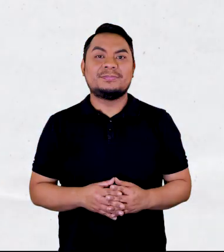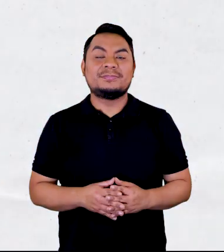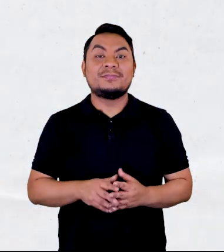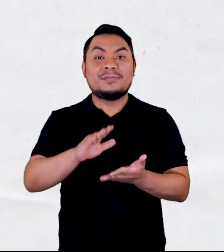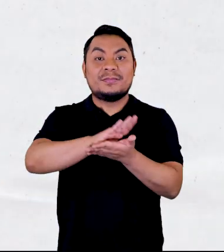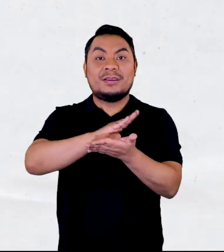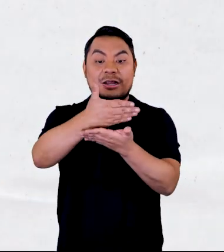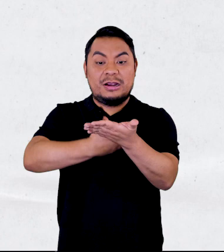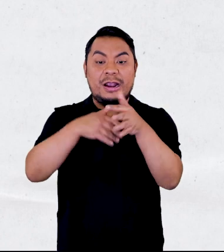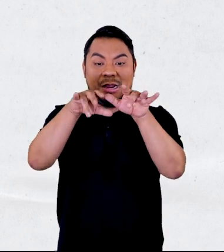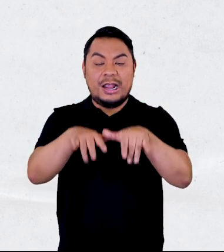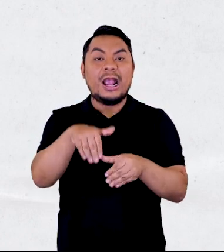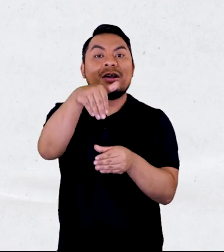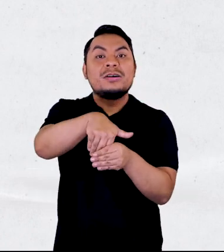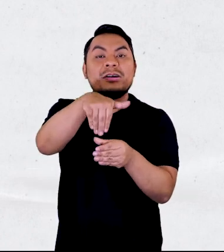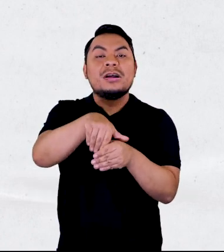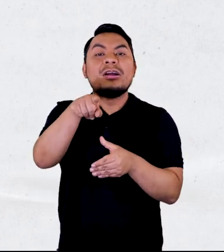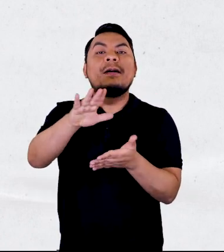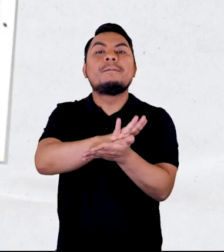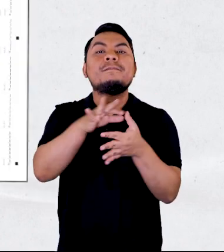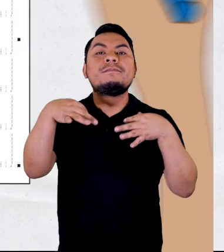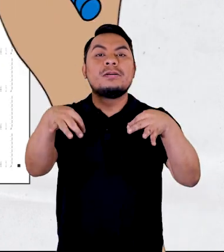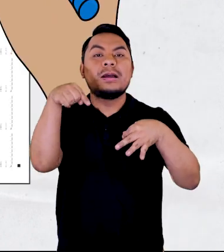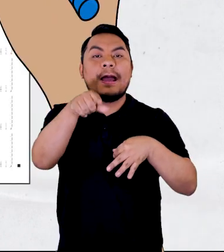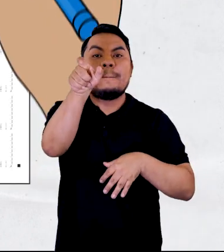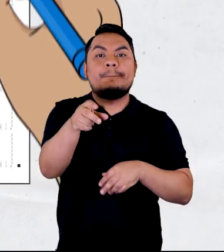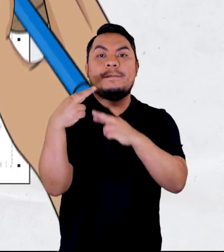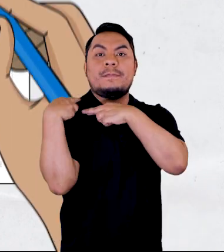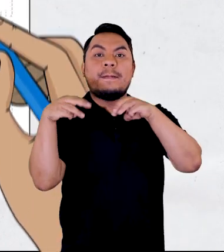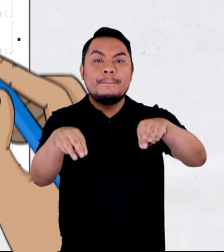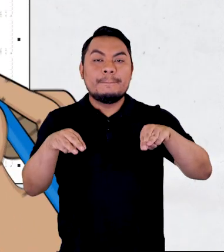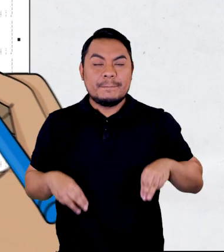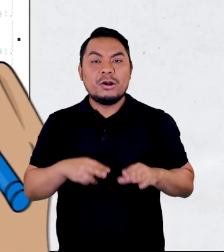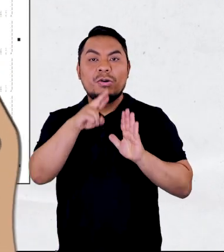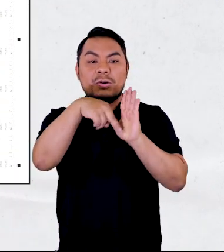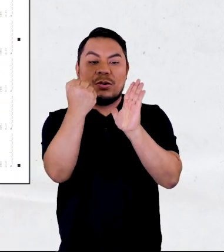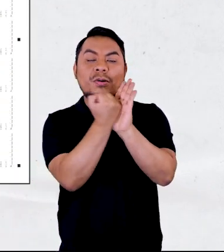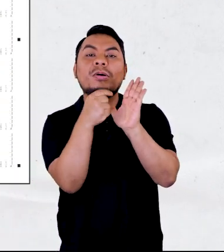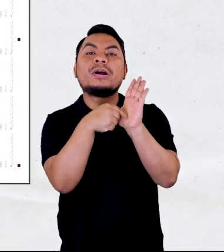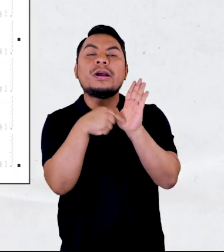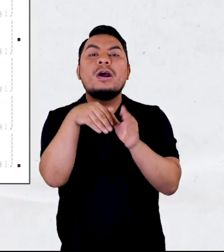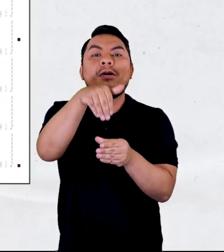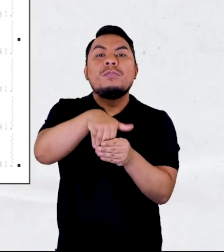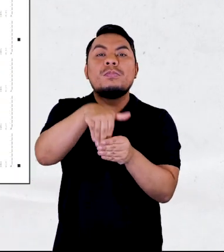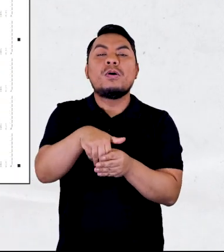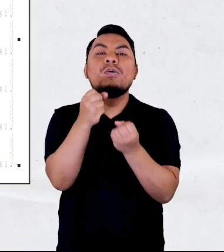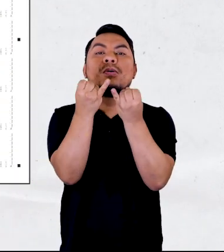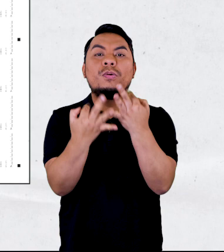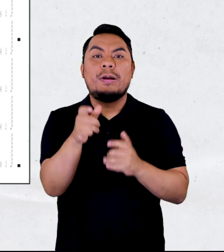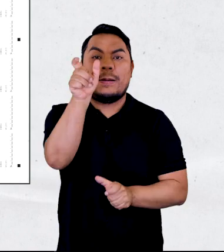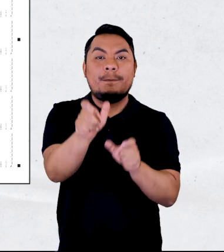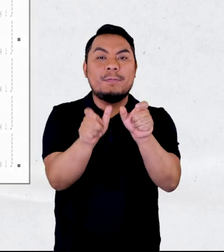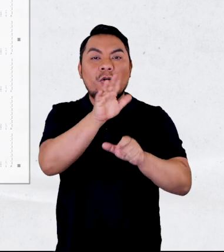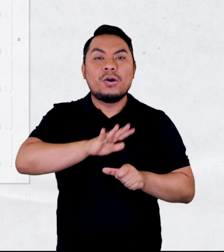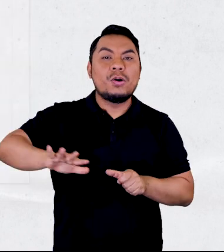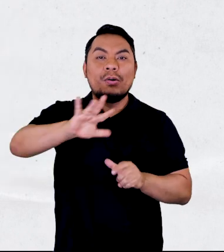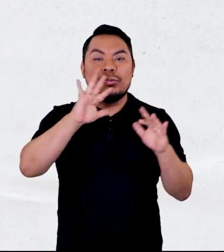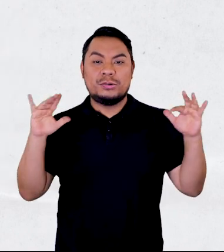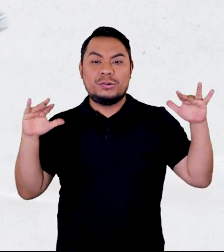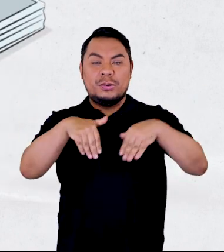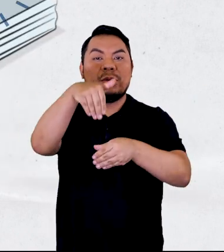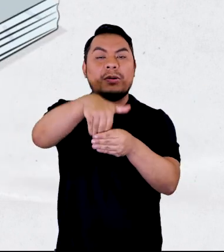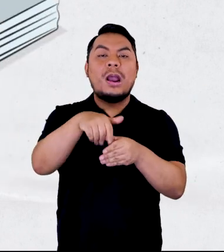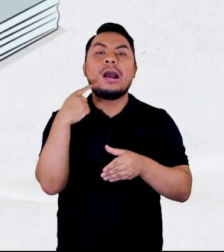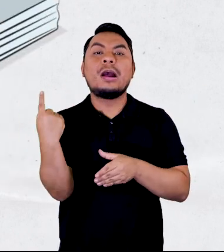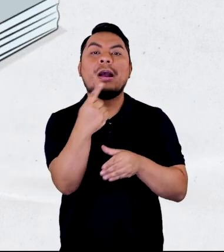Las actas electorales son los documentos donde los miembros de mesa registran los votos que los ciudadanos y ciudadanas han emitido por